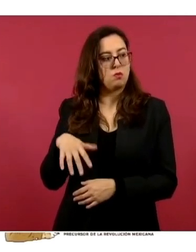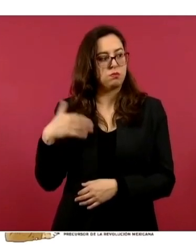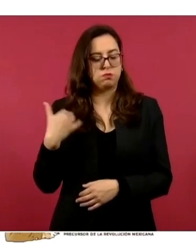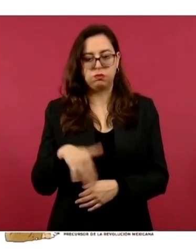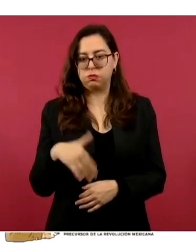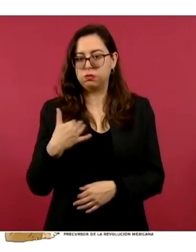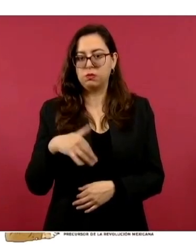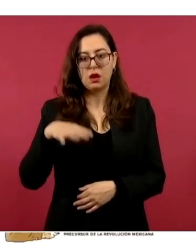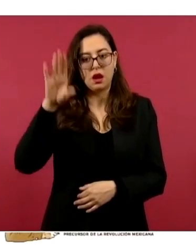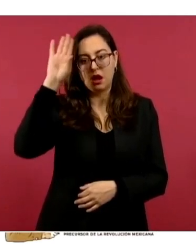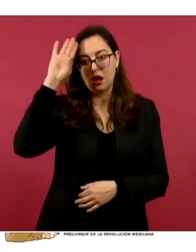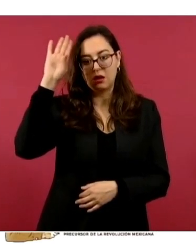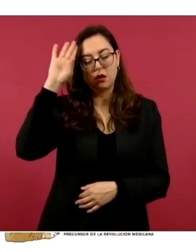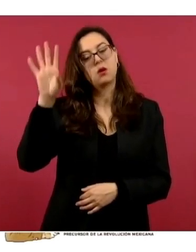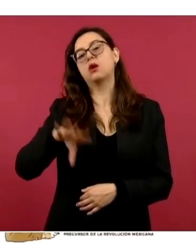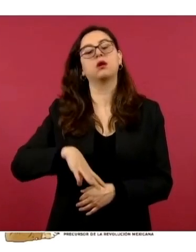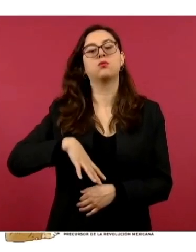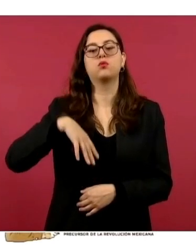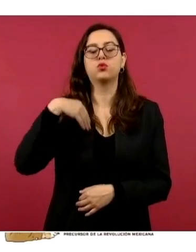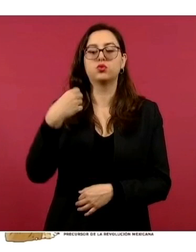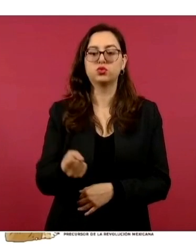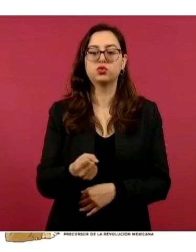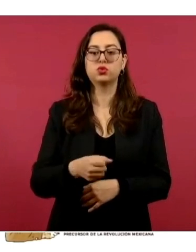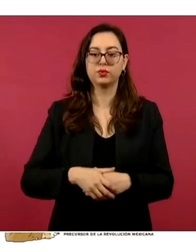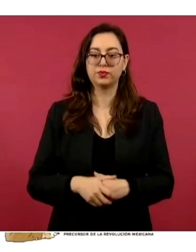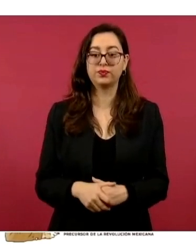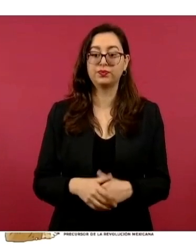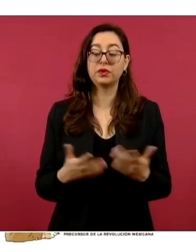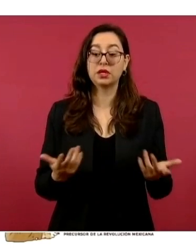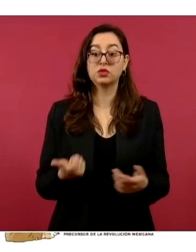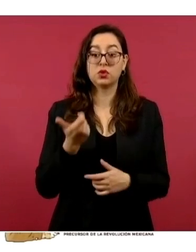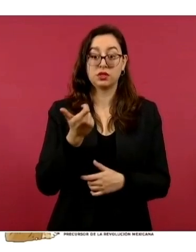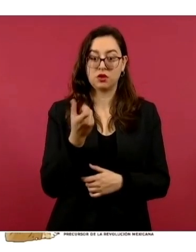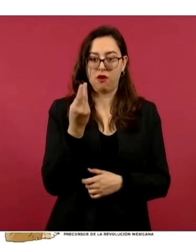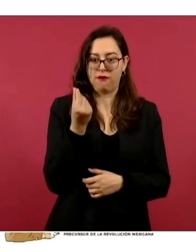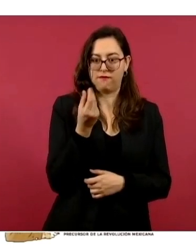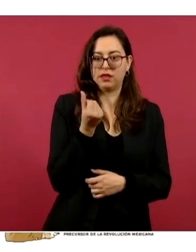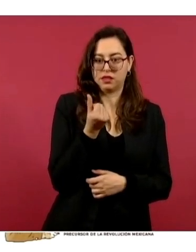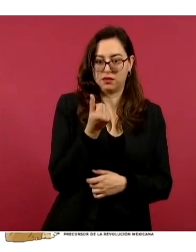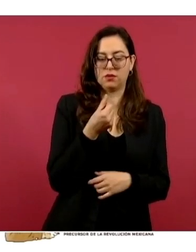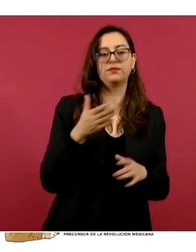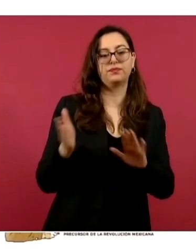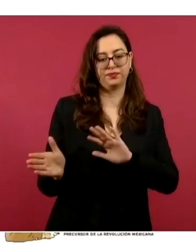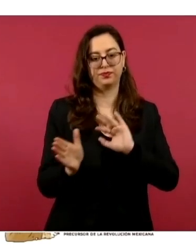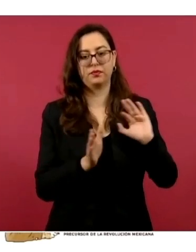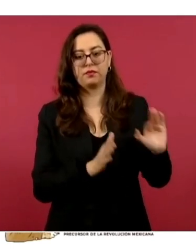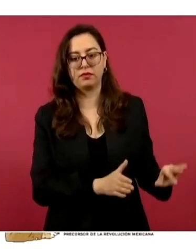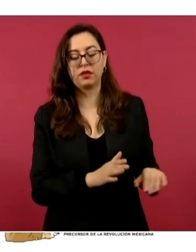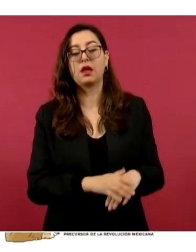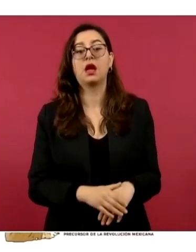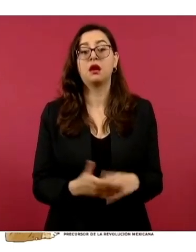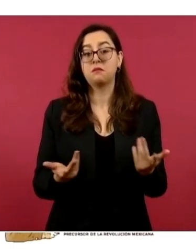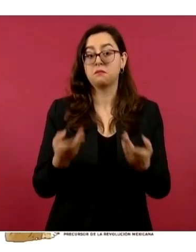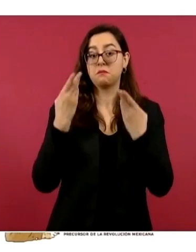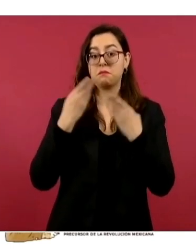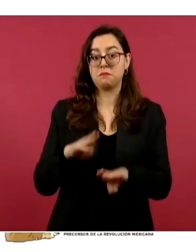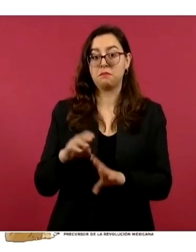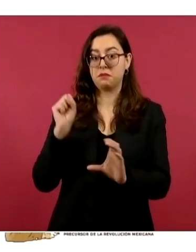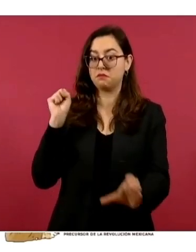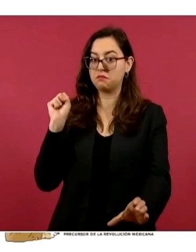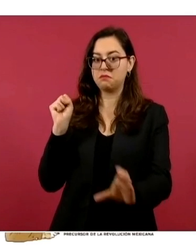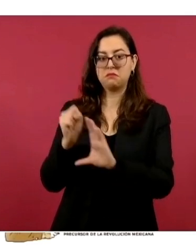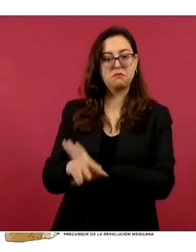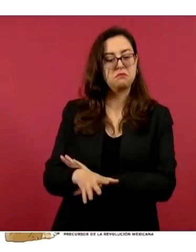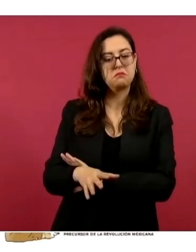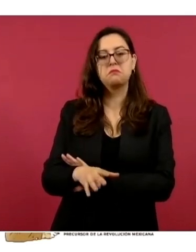molar. Y eso es para efectivo, para depósito en cuenta, Ulink seis mil 916 pesos